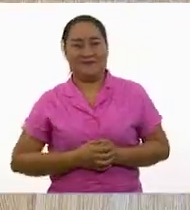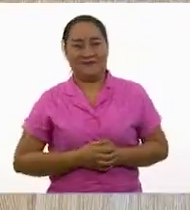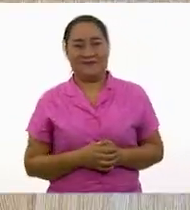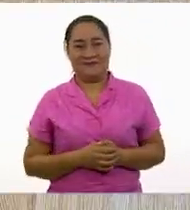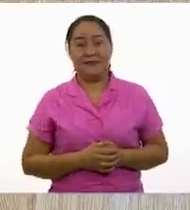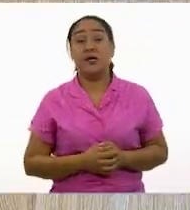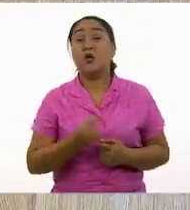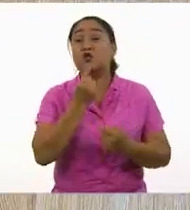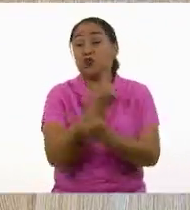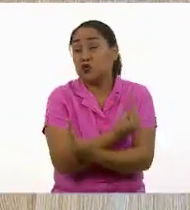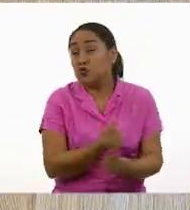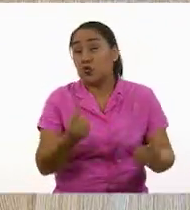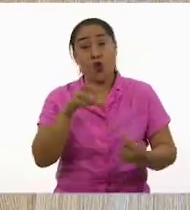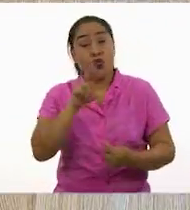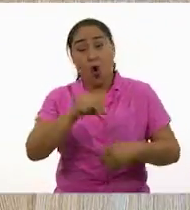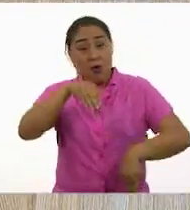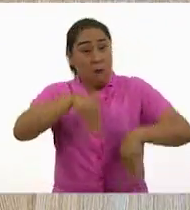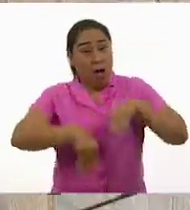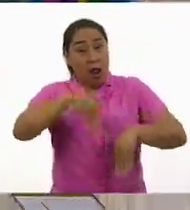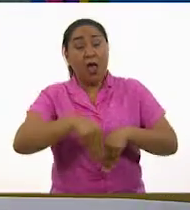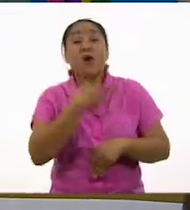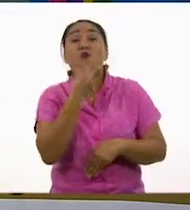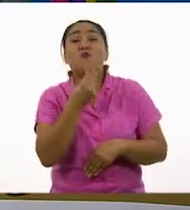Los niños no estudian ballet.